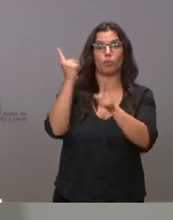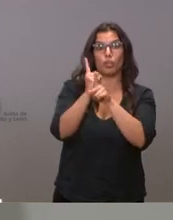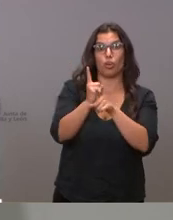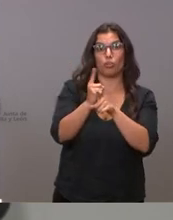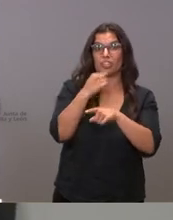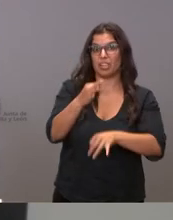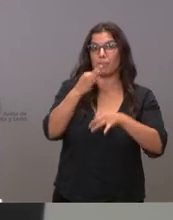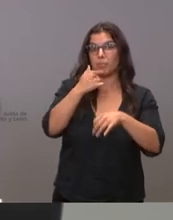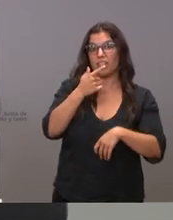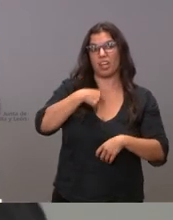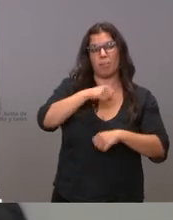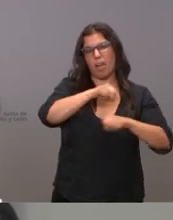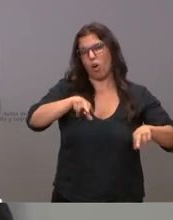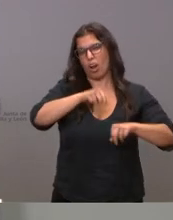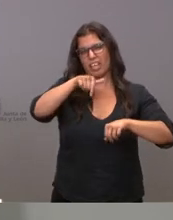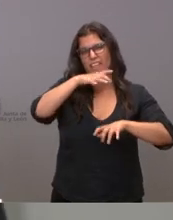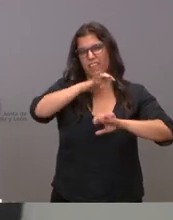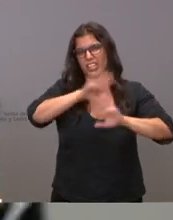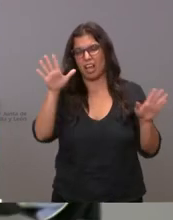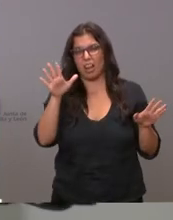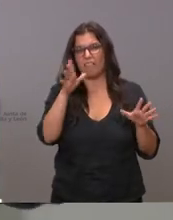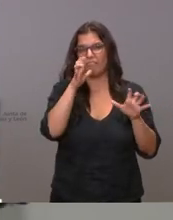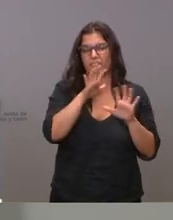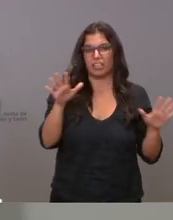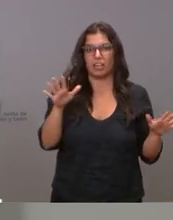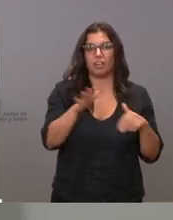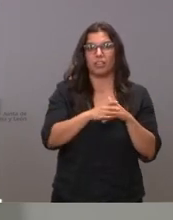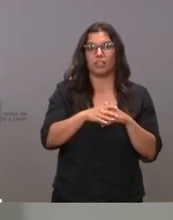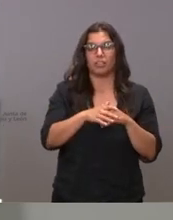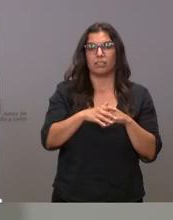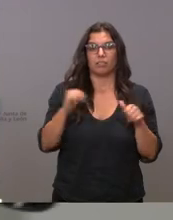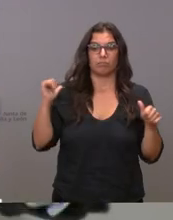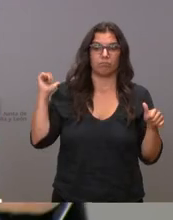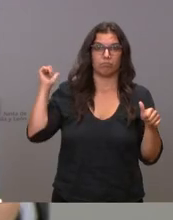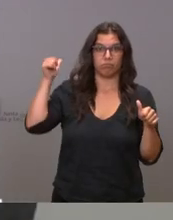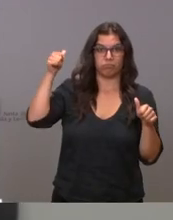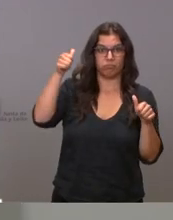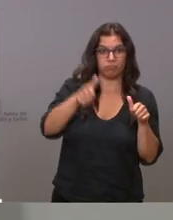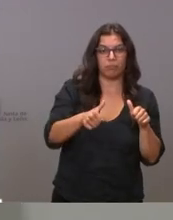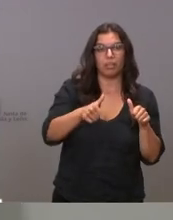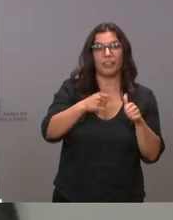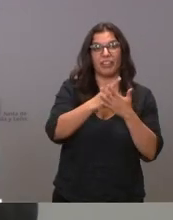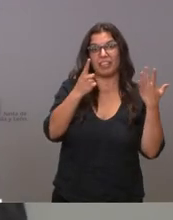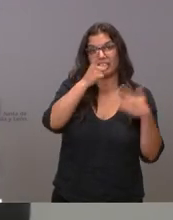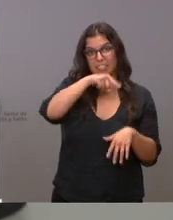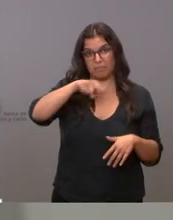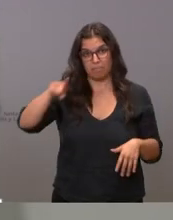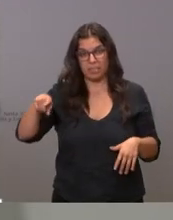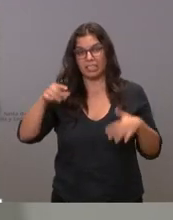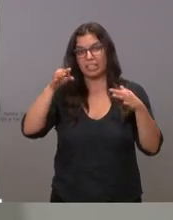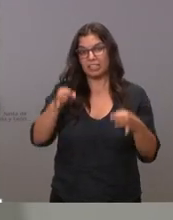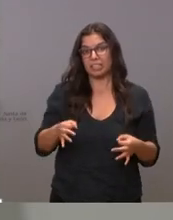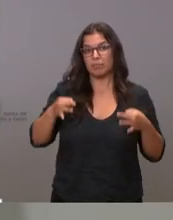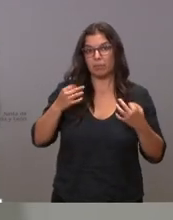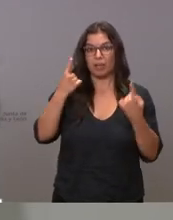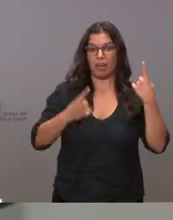peores pues siempre haces la declaración en ese momento ¿verdad? llevamos 16 meses a lo largo de los 16 meses siempre hay un momento que uno